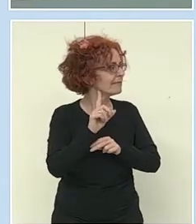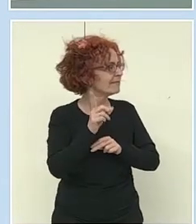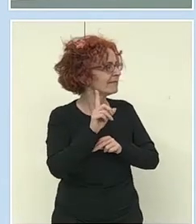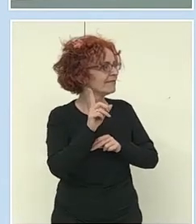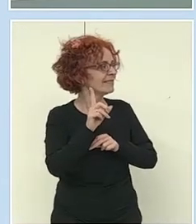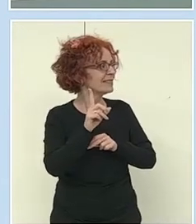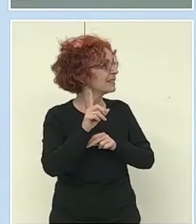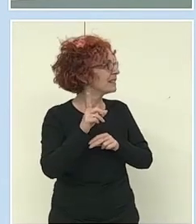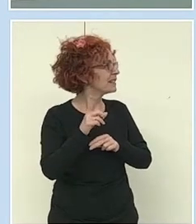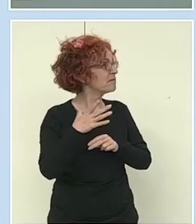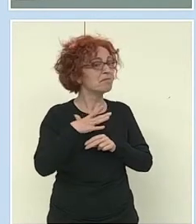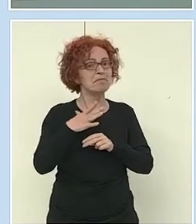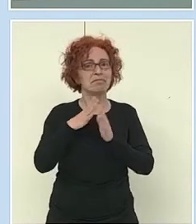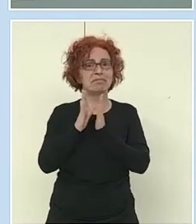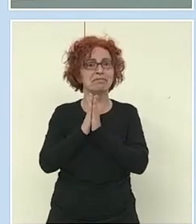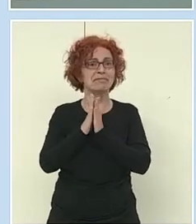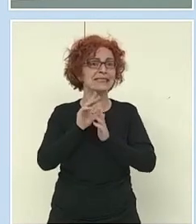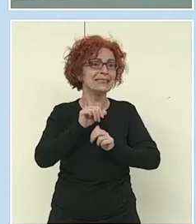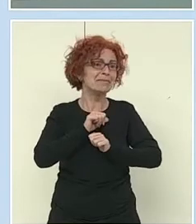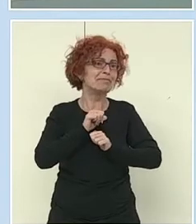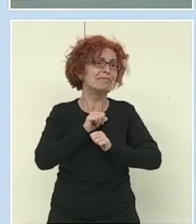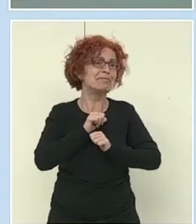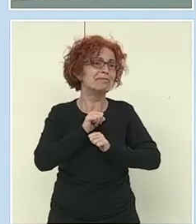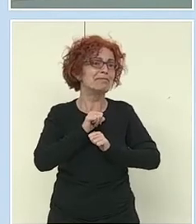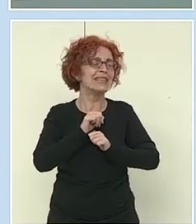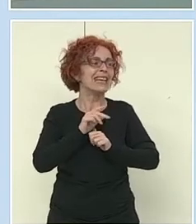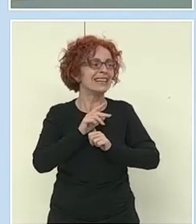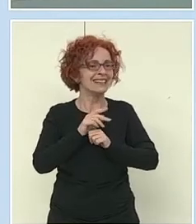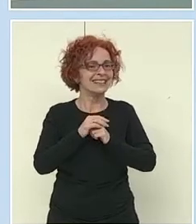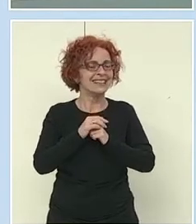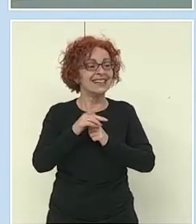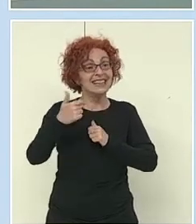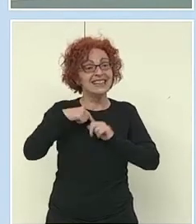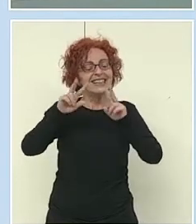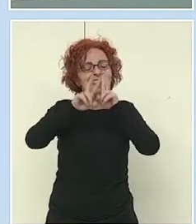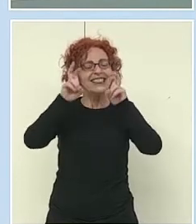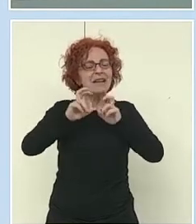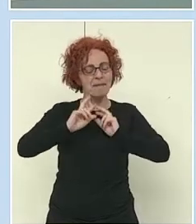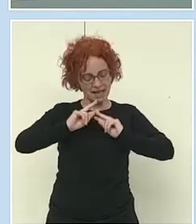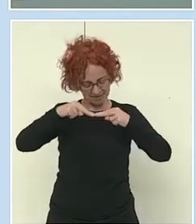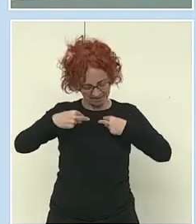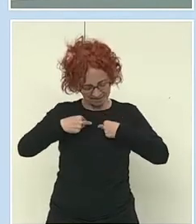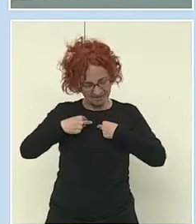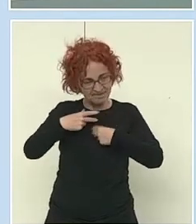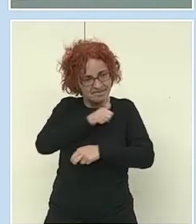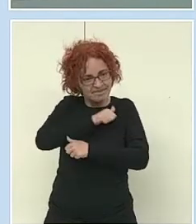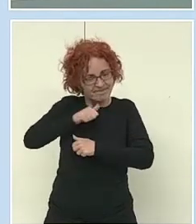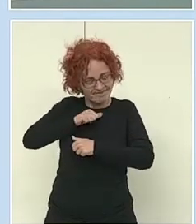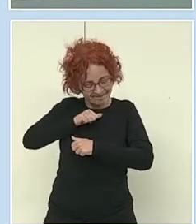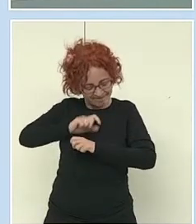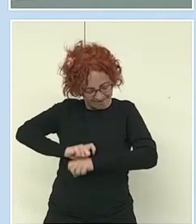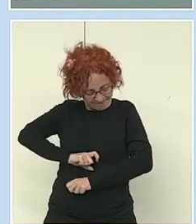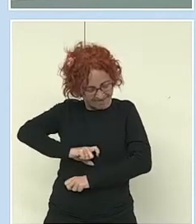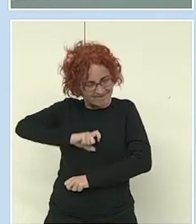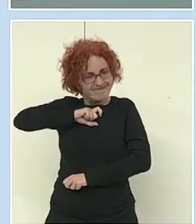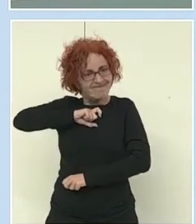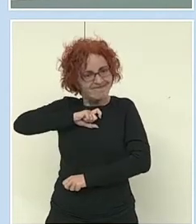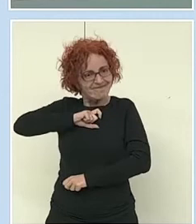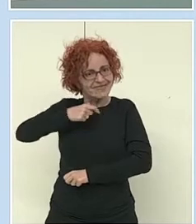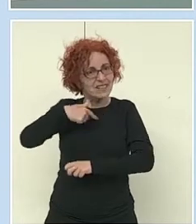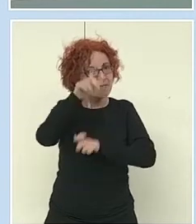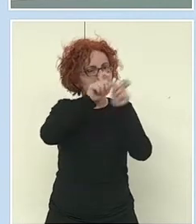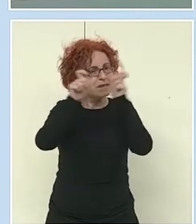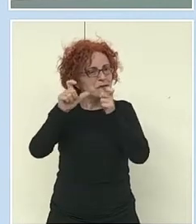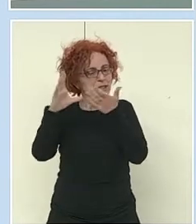Todavía no, porfa. Dame un poquito más de... Vale. El autoconocimiento. Esa es un poco la idea, que se vayan conociendo, que